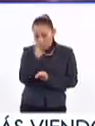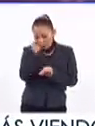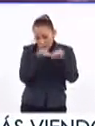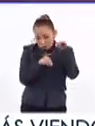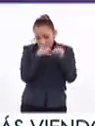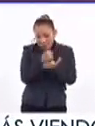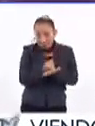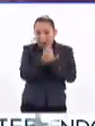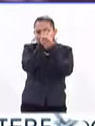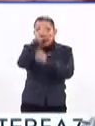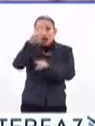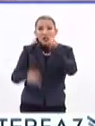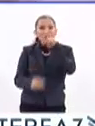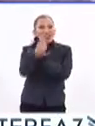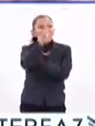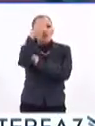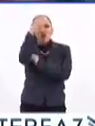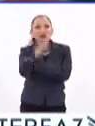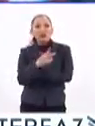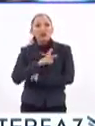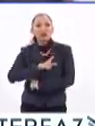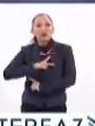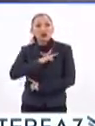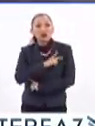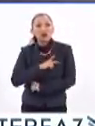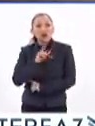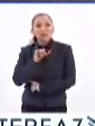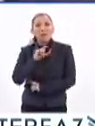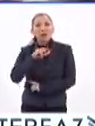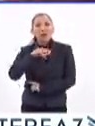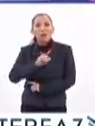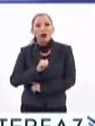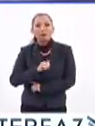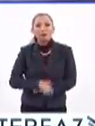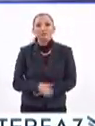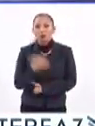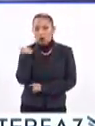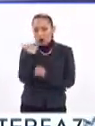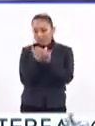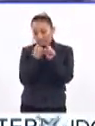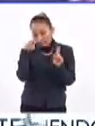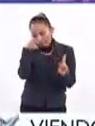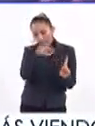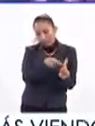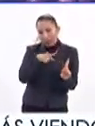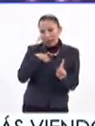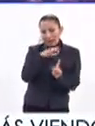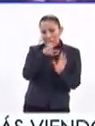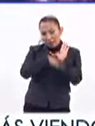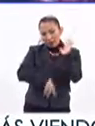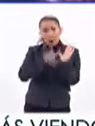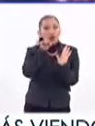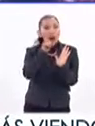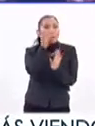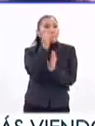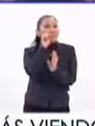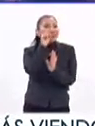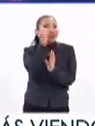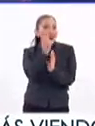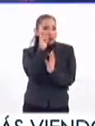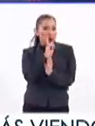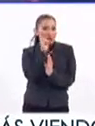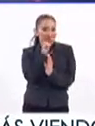diseñar una terapia que elimina al 100% el virus del papiloma humano. En un estudio focalizado en el cervix uterino de 29